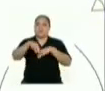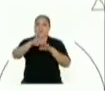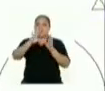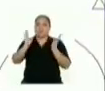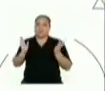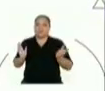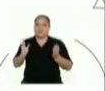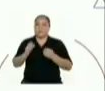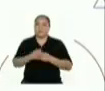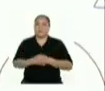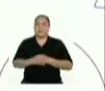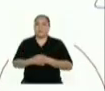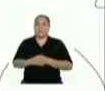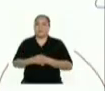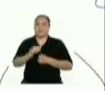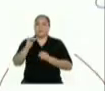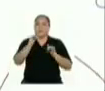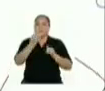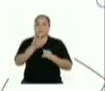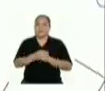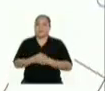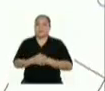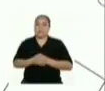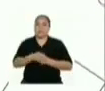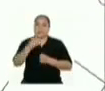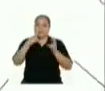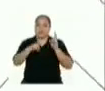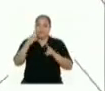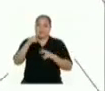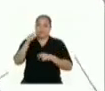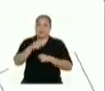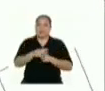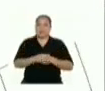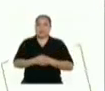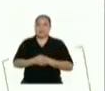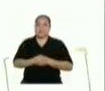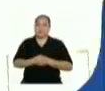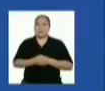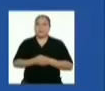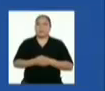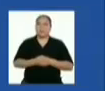Desplegamos los dobleces, y nos queda así, como vemos en la pantalla.